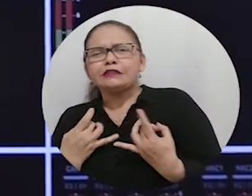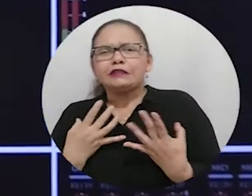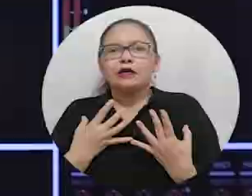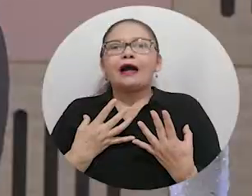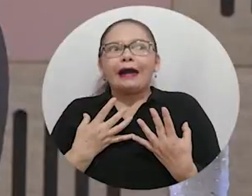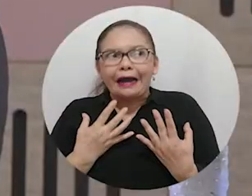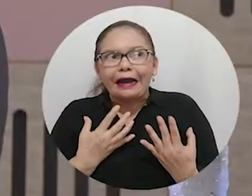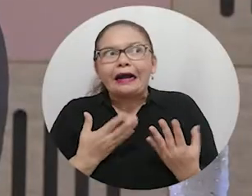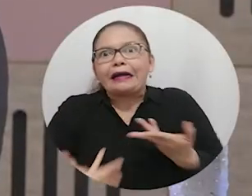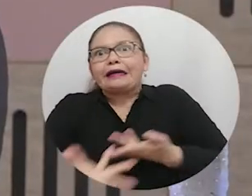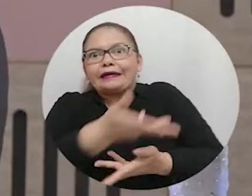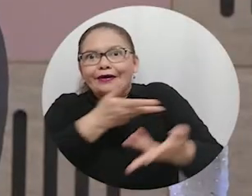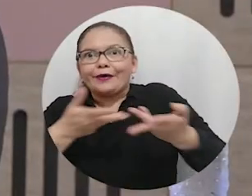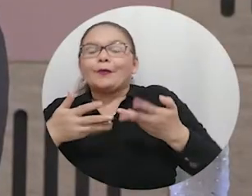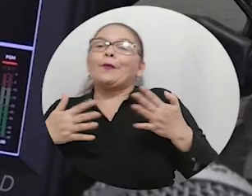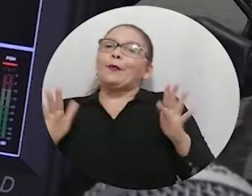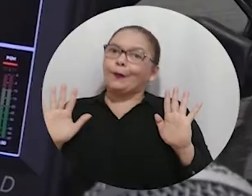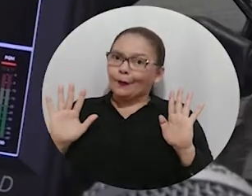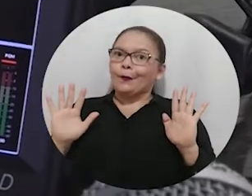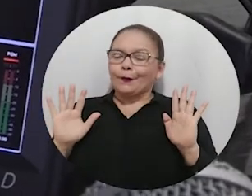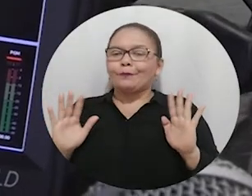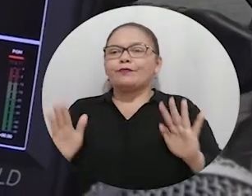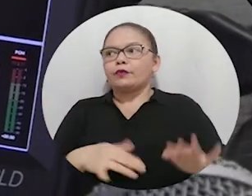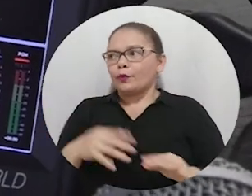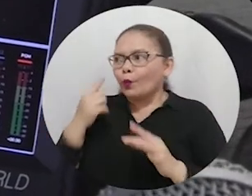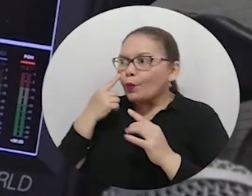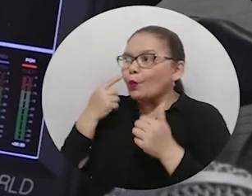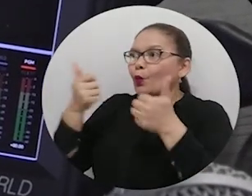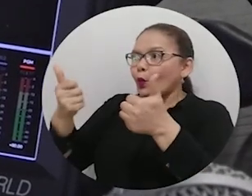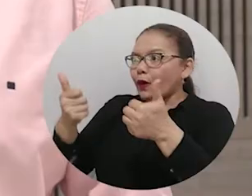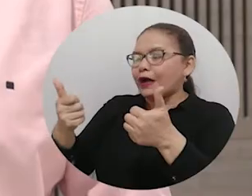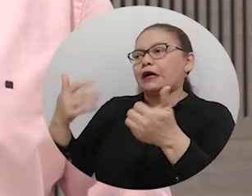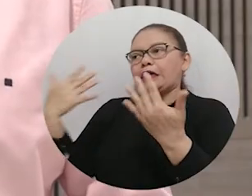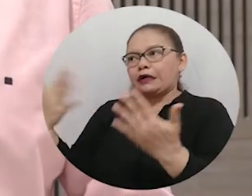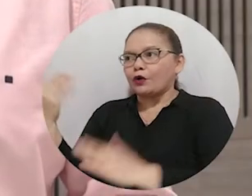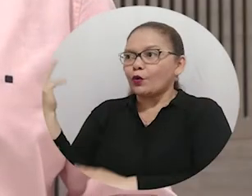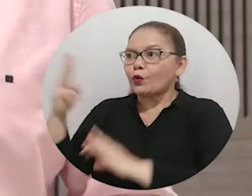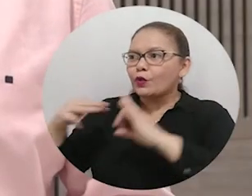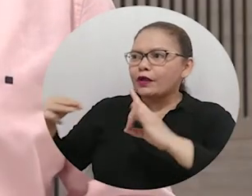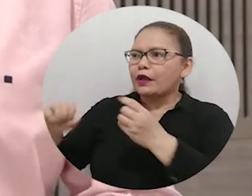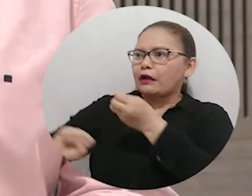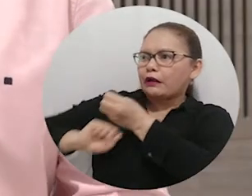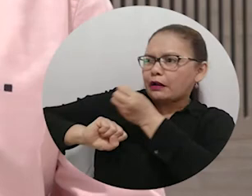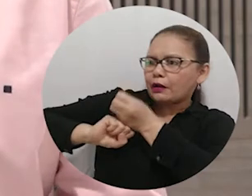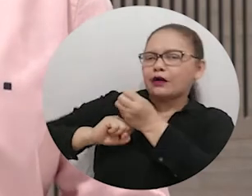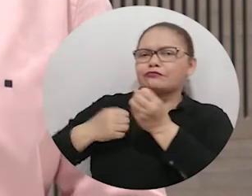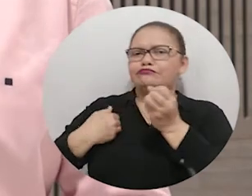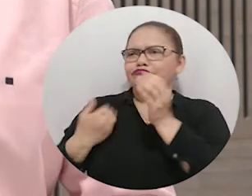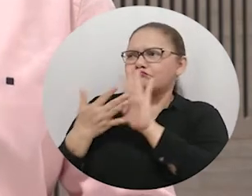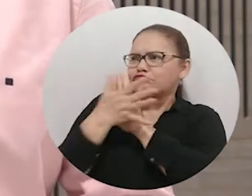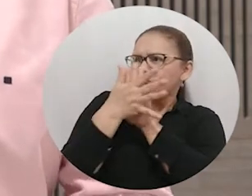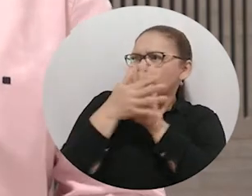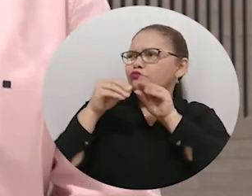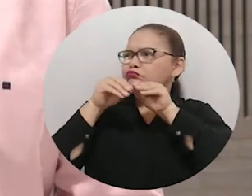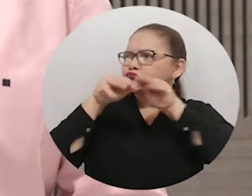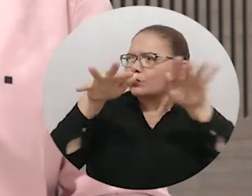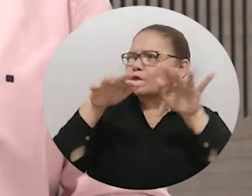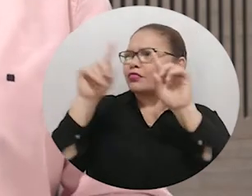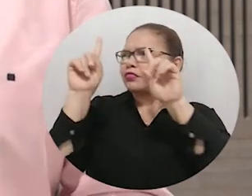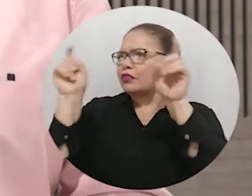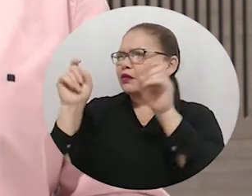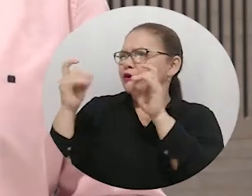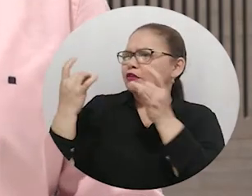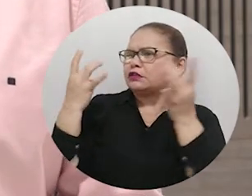que la universidad ha tomado de cátedra abierta. Excelente, me parece increíble que la universidad esté abonando este terreno, que nos ayude